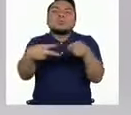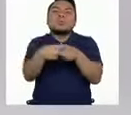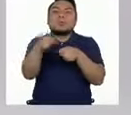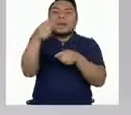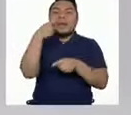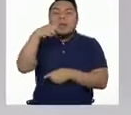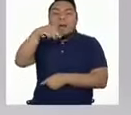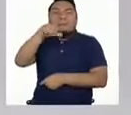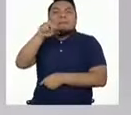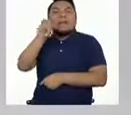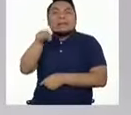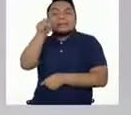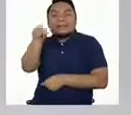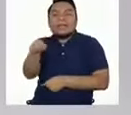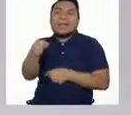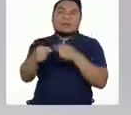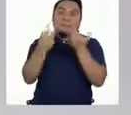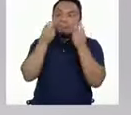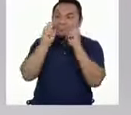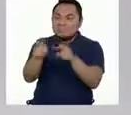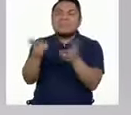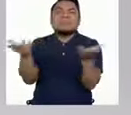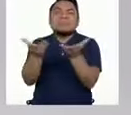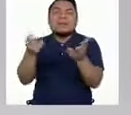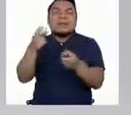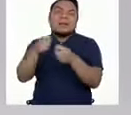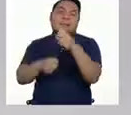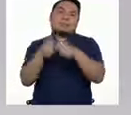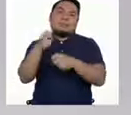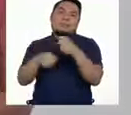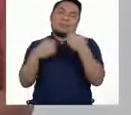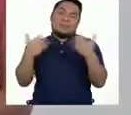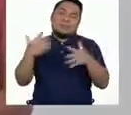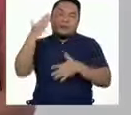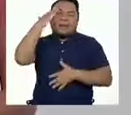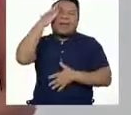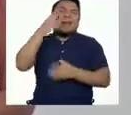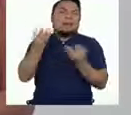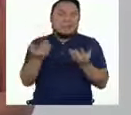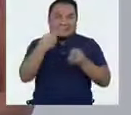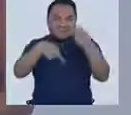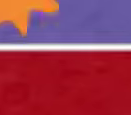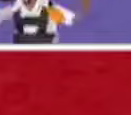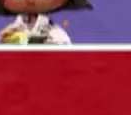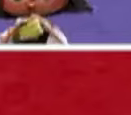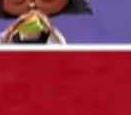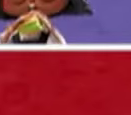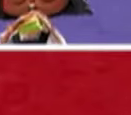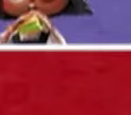amigos Martín y Rigoberto para que vean en qué problema se ha metido Rigoberto. Ya regresamos.